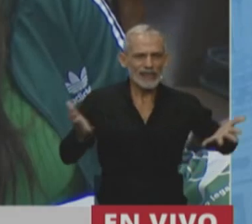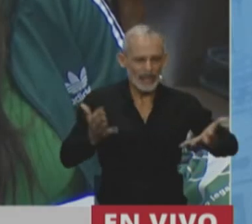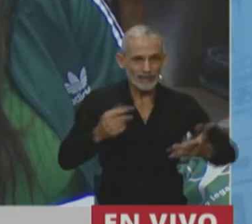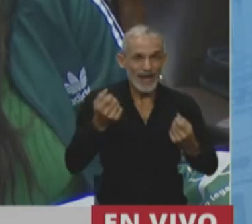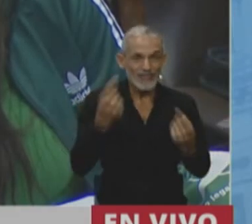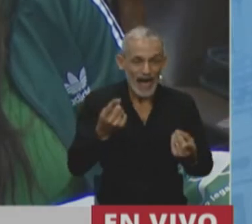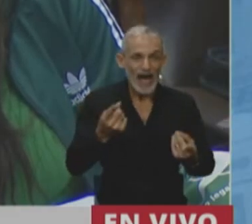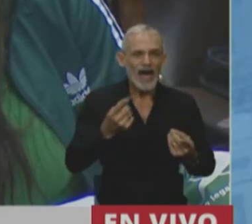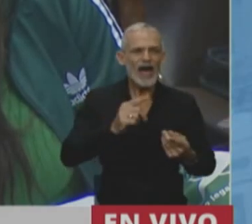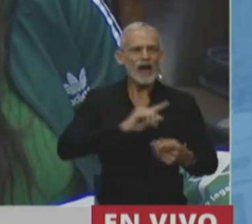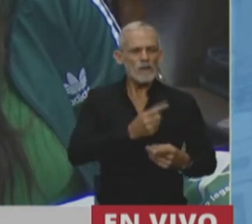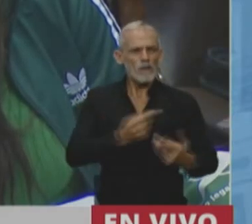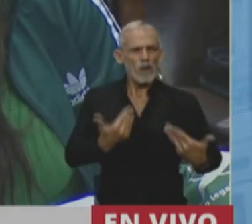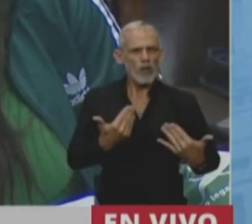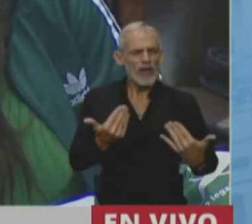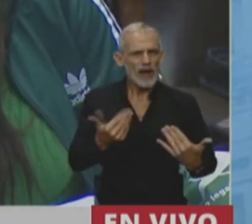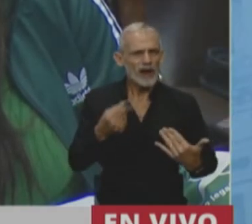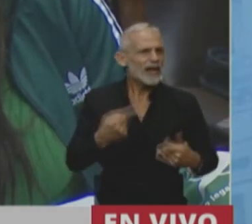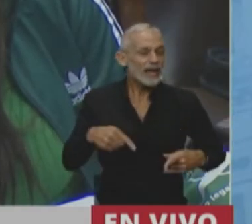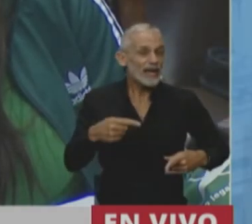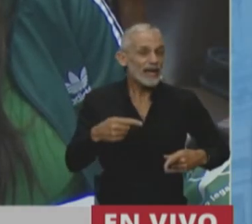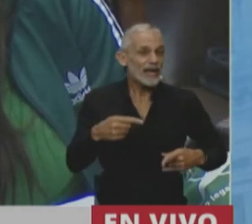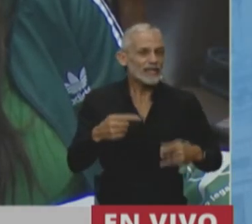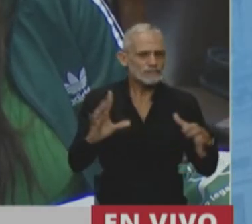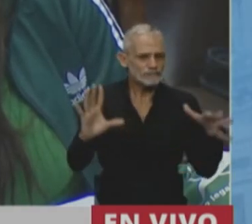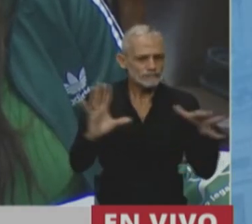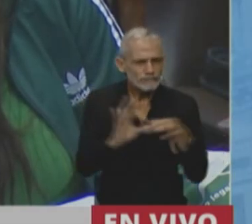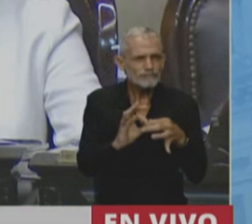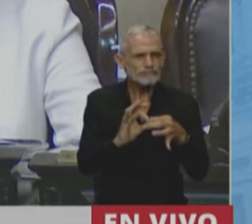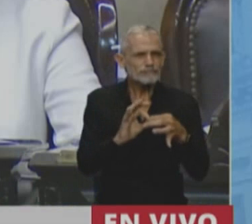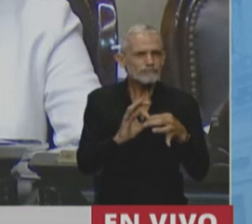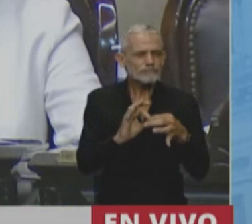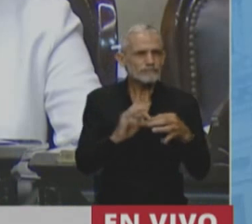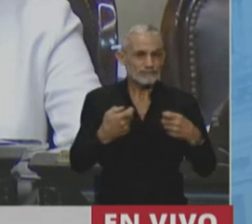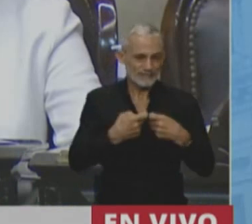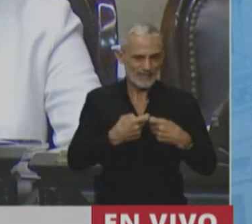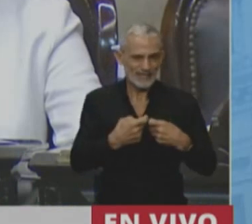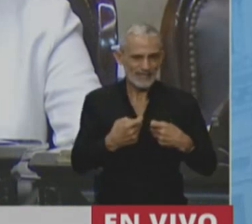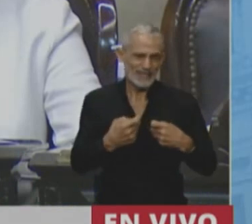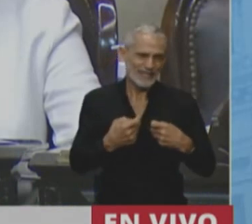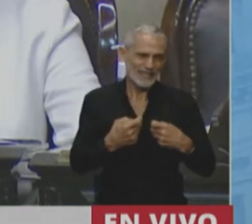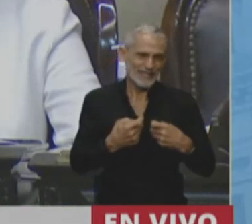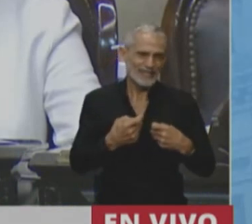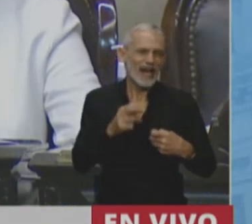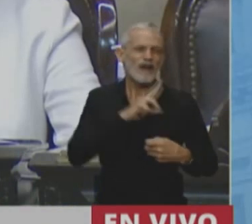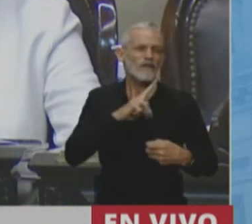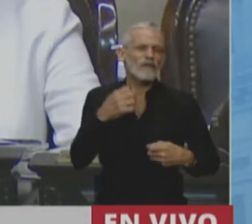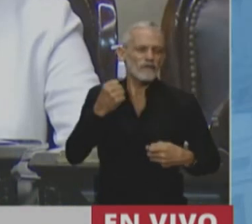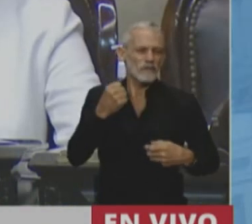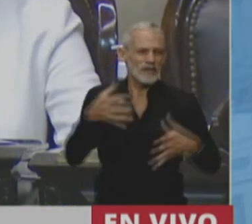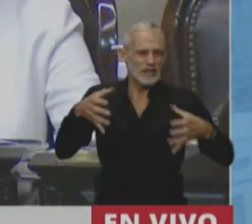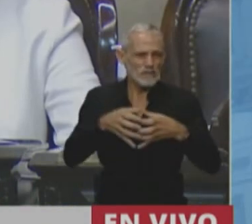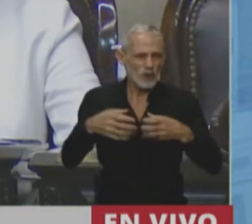la potencia que da además esa conjunción de nuestra organización, de los